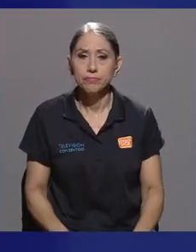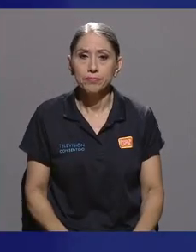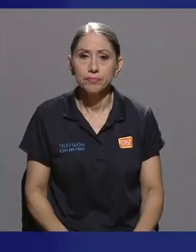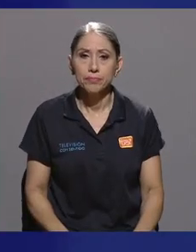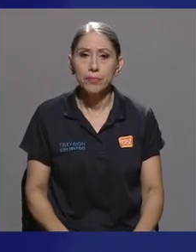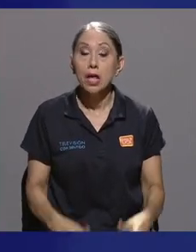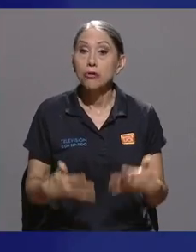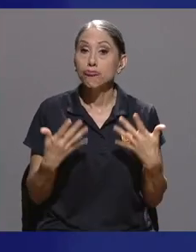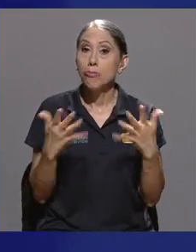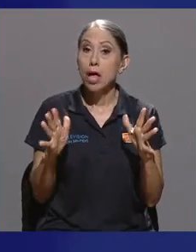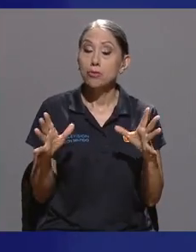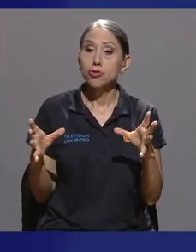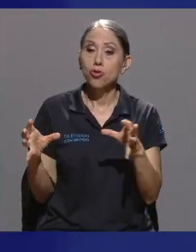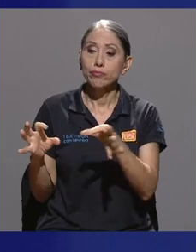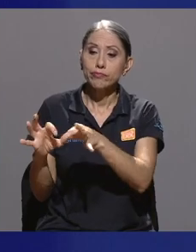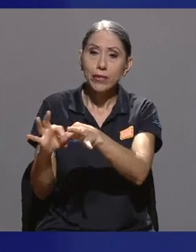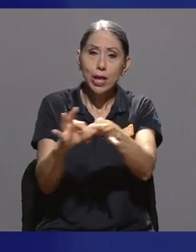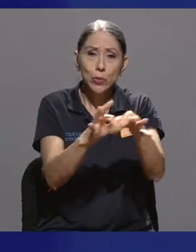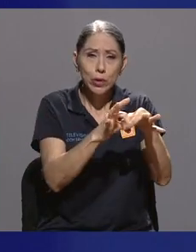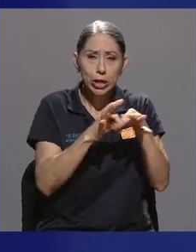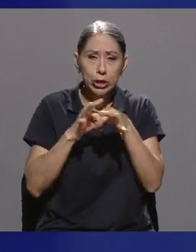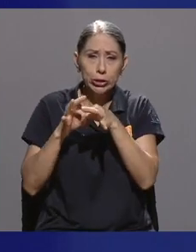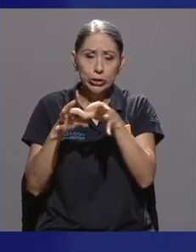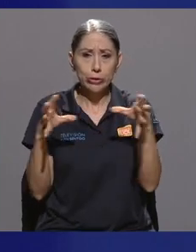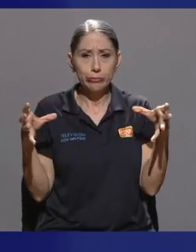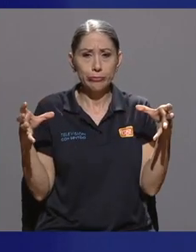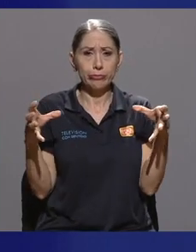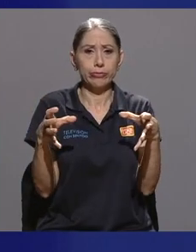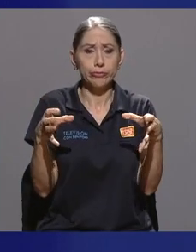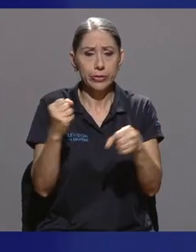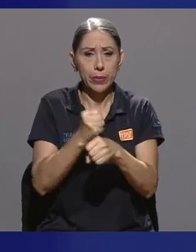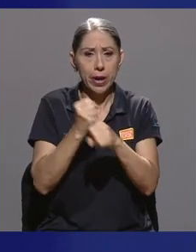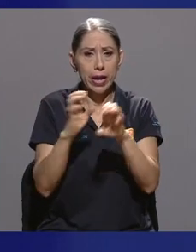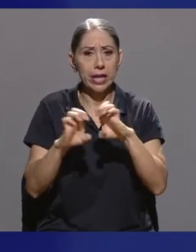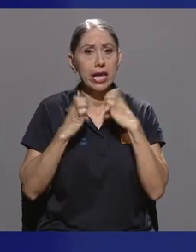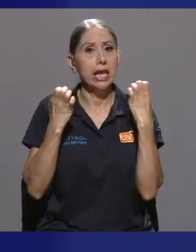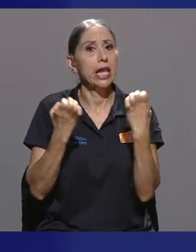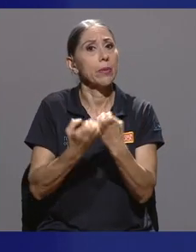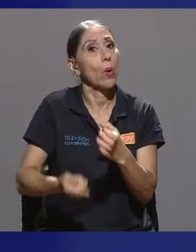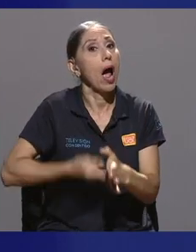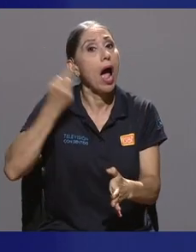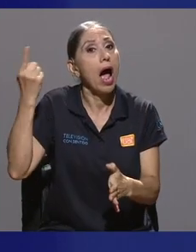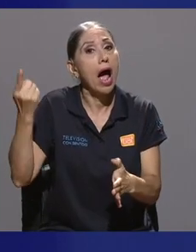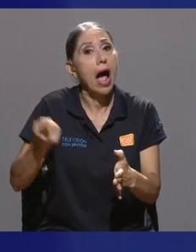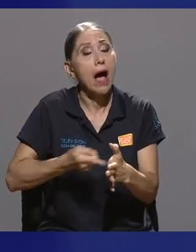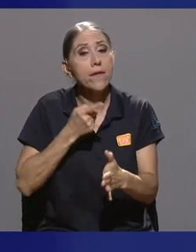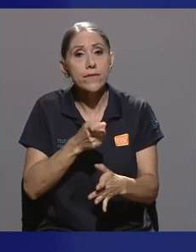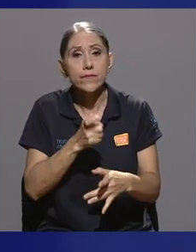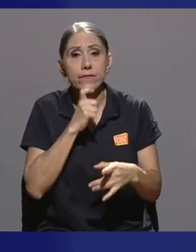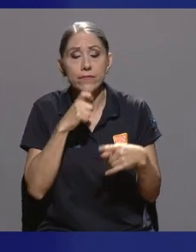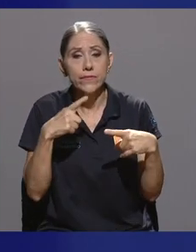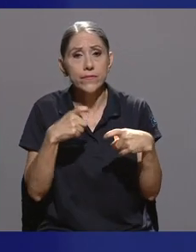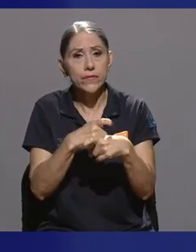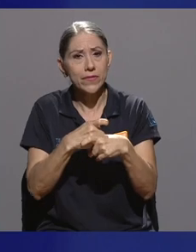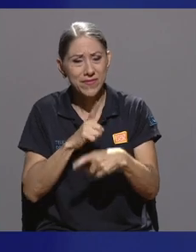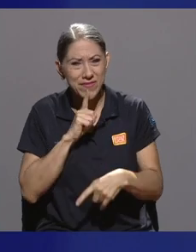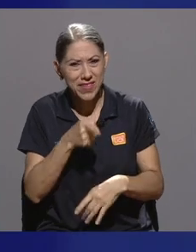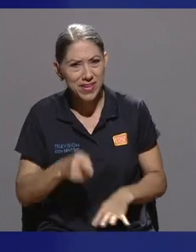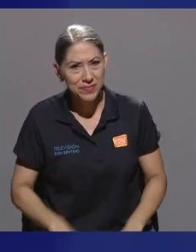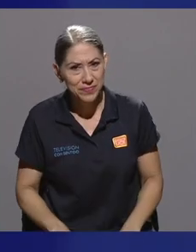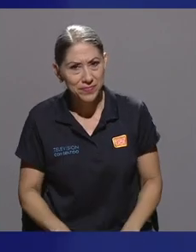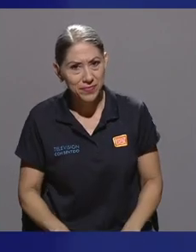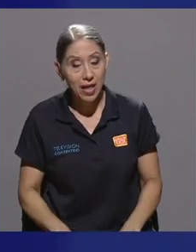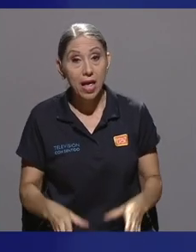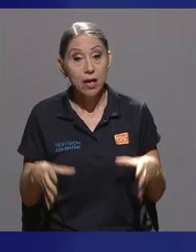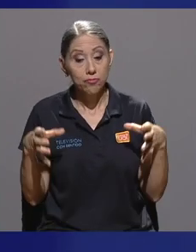el unirse, el agremiarse, el trabajar en equipo a veces es un poco complicado, ¿no? Y en el gremio